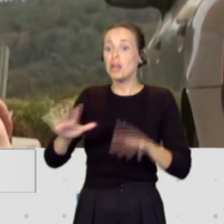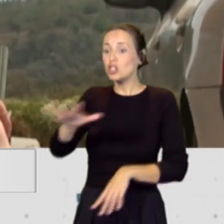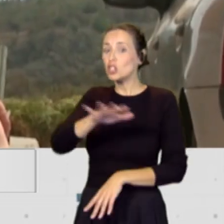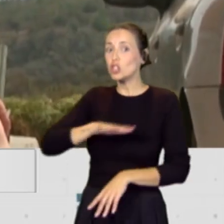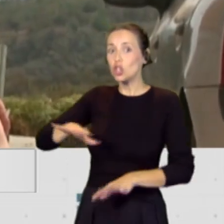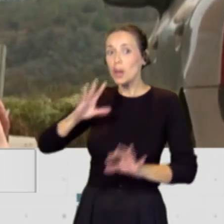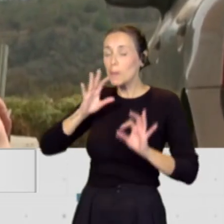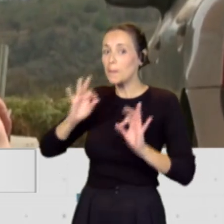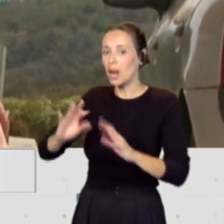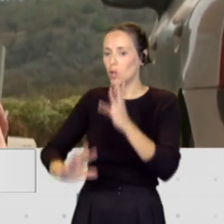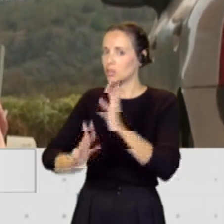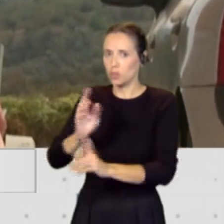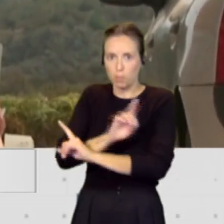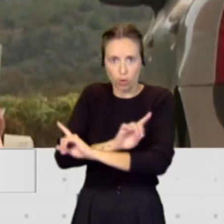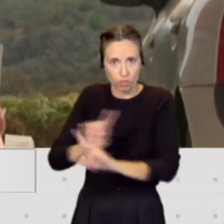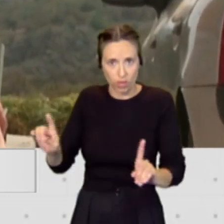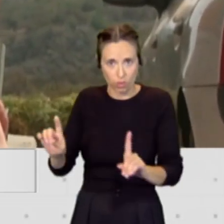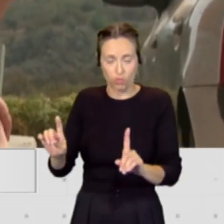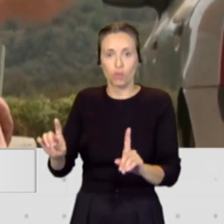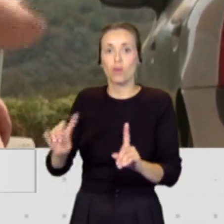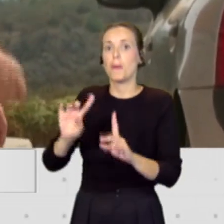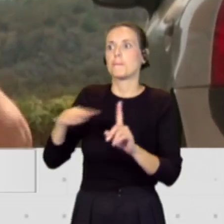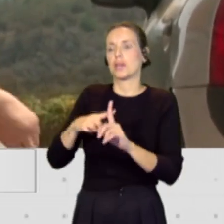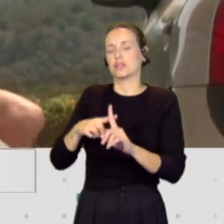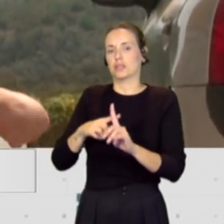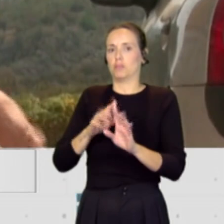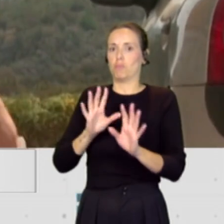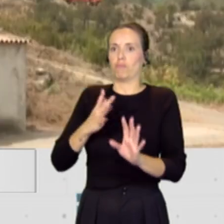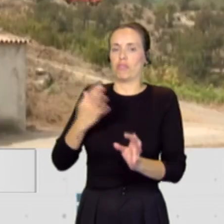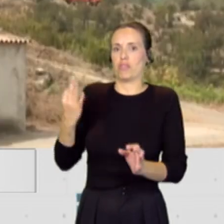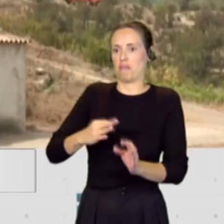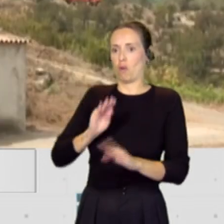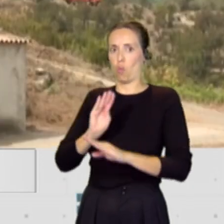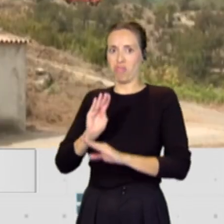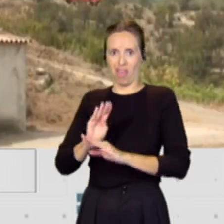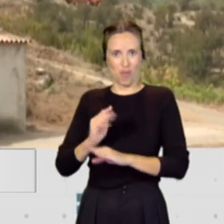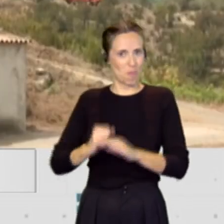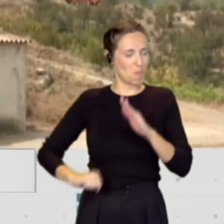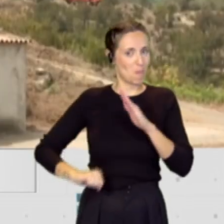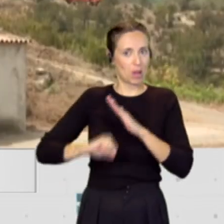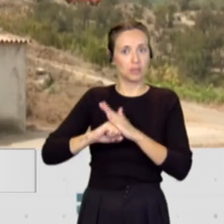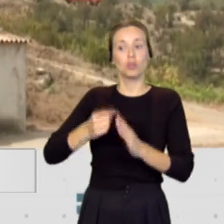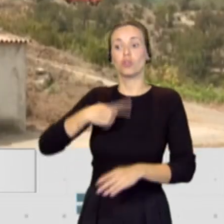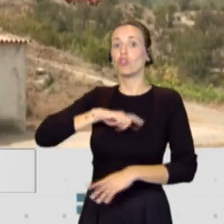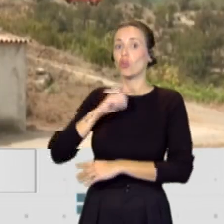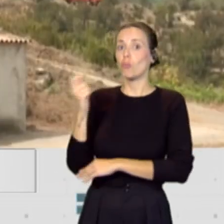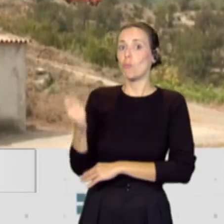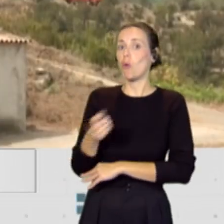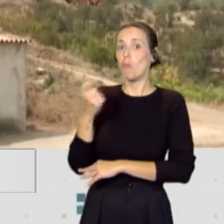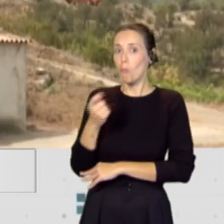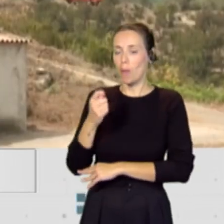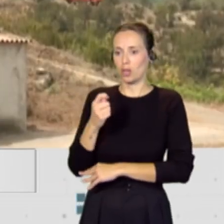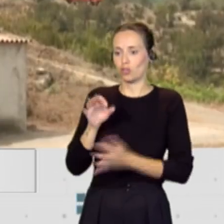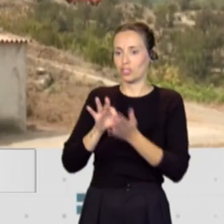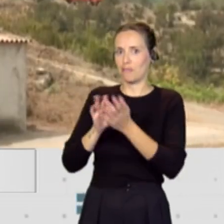incendio y sobre todo extremando las precauciones. Nosotros vamos a reforzar los servicios de bomberos precisamente para